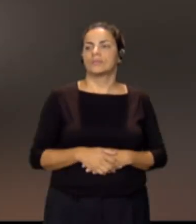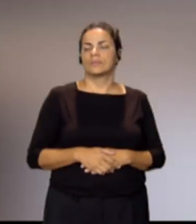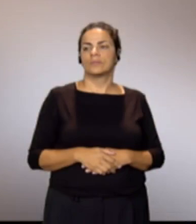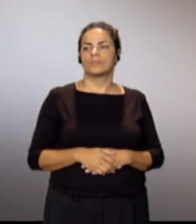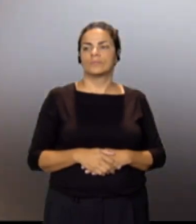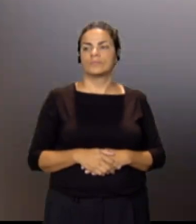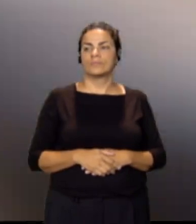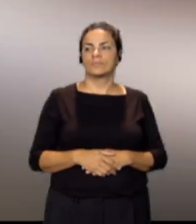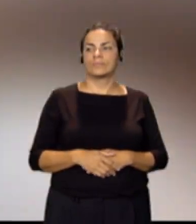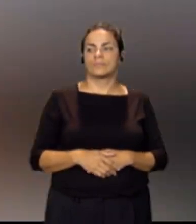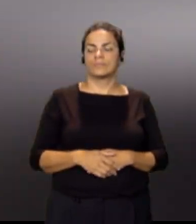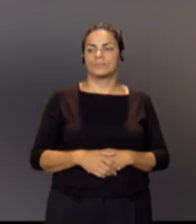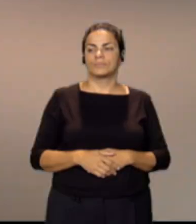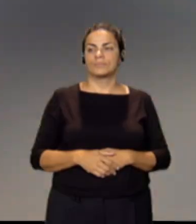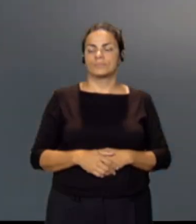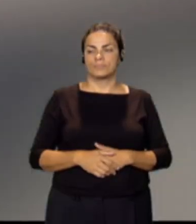esto.